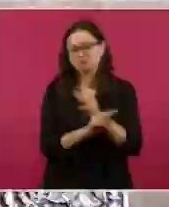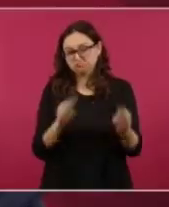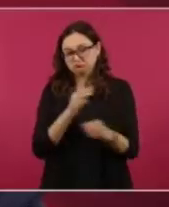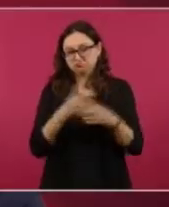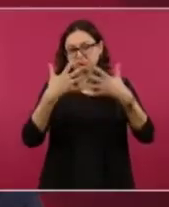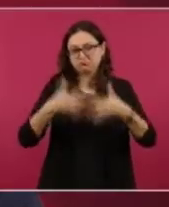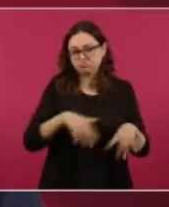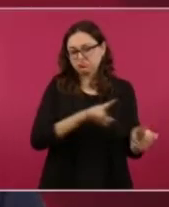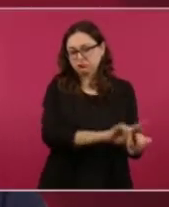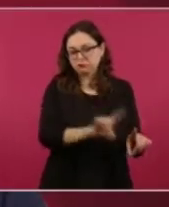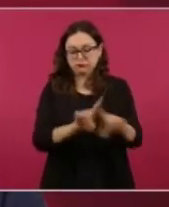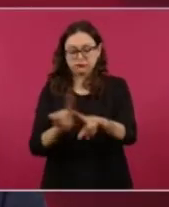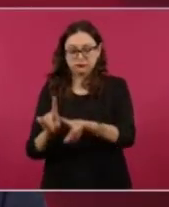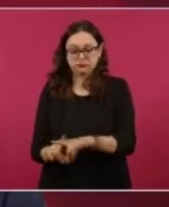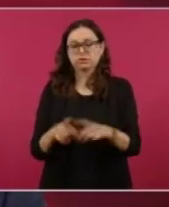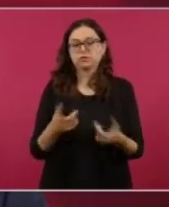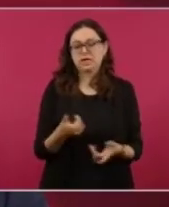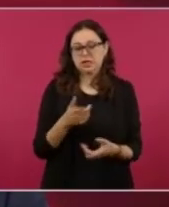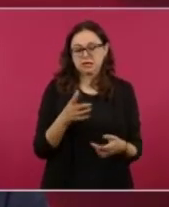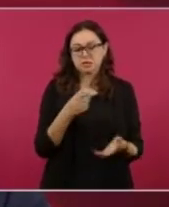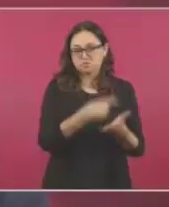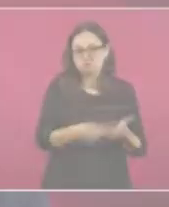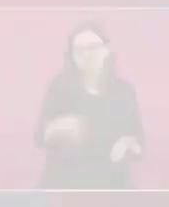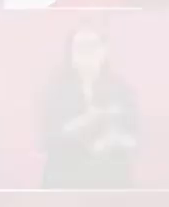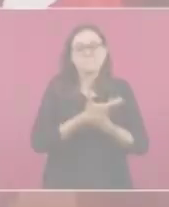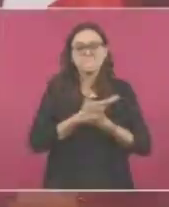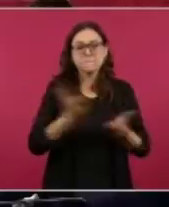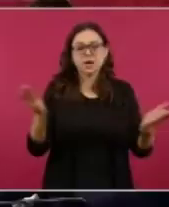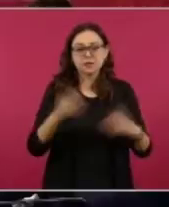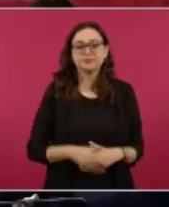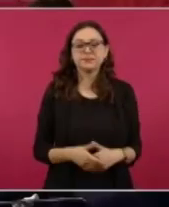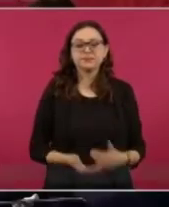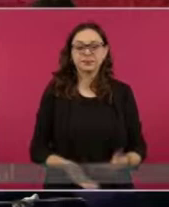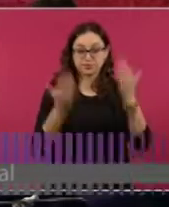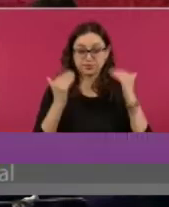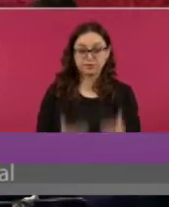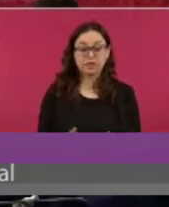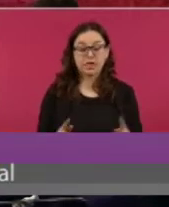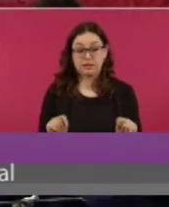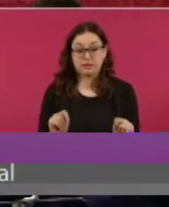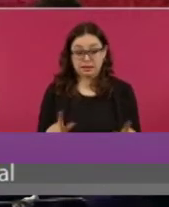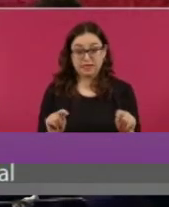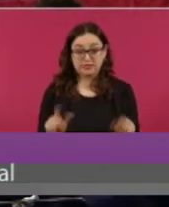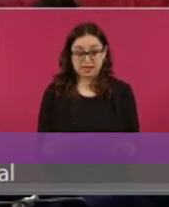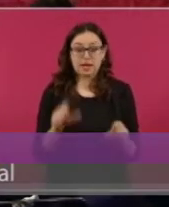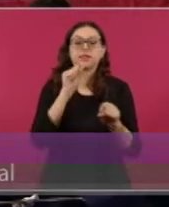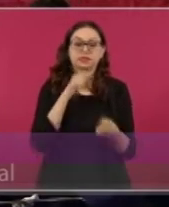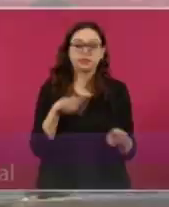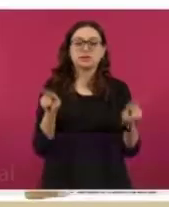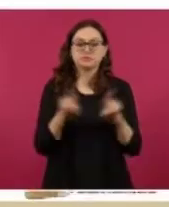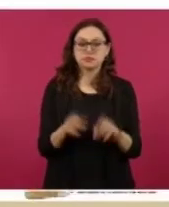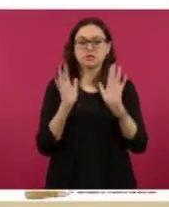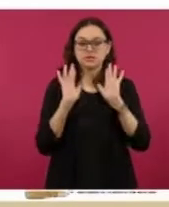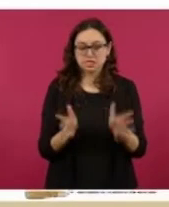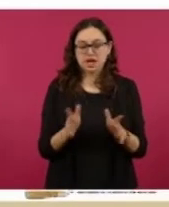648 personas que ya culminaron el proceso de basificación. En Tlaxcala también ya con presencia en el 100% de las unidades,